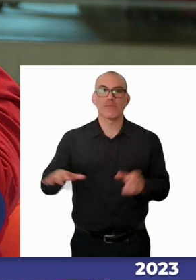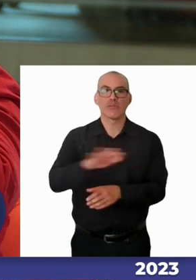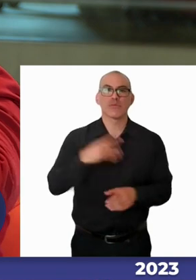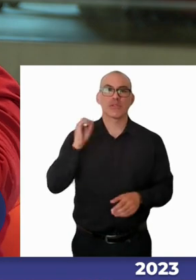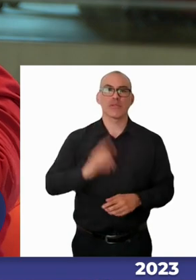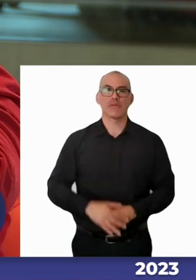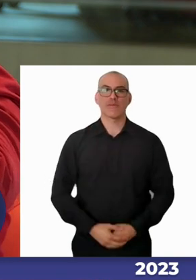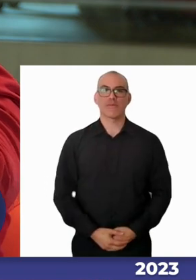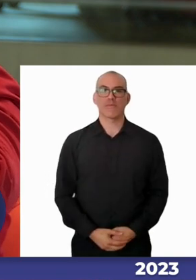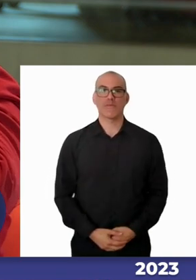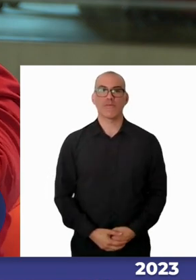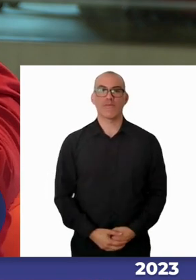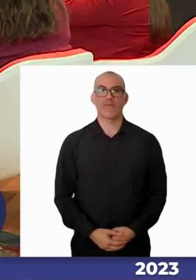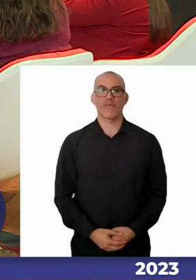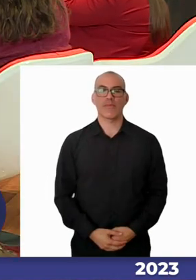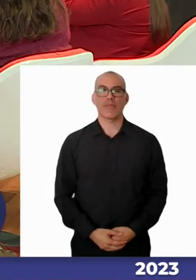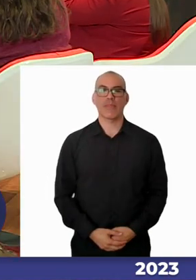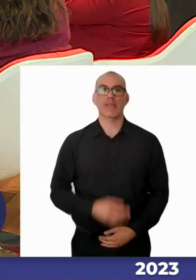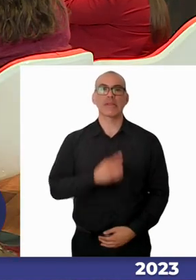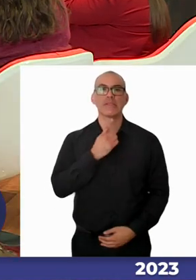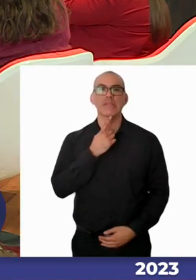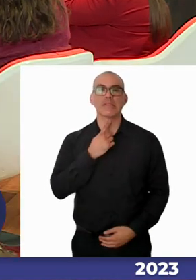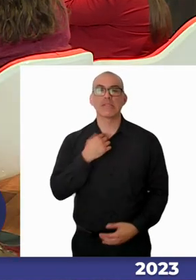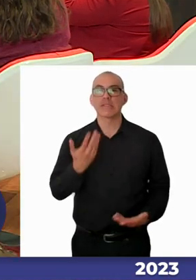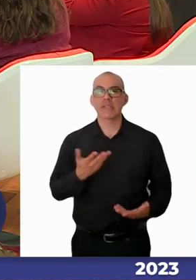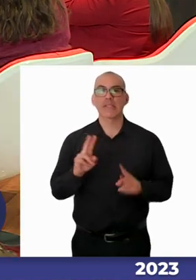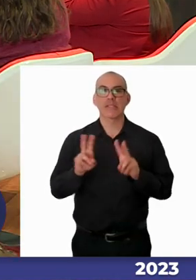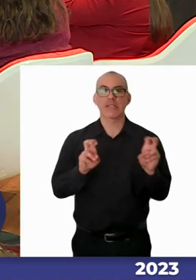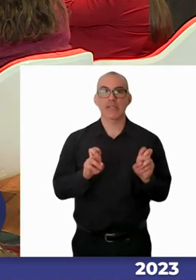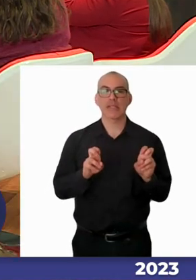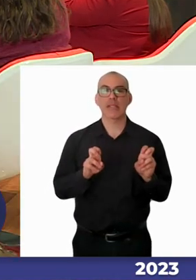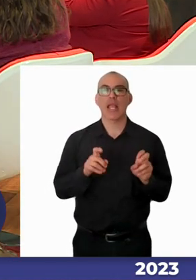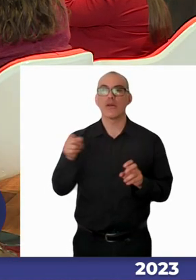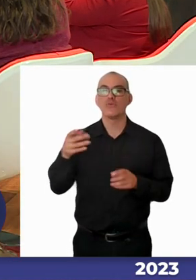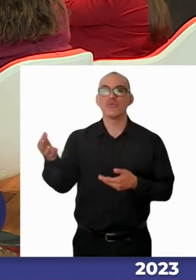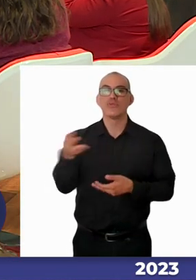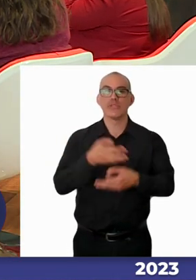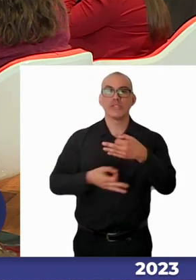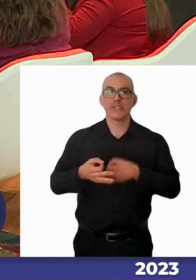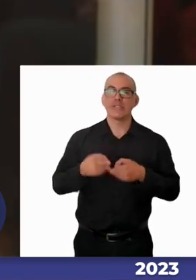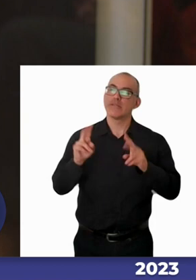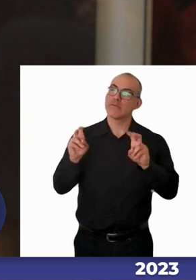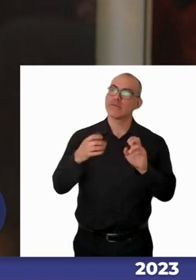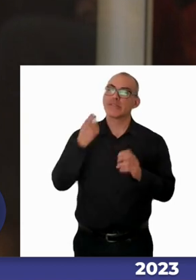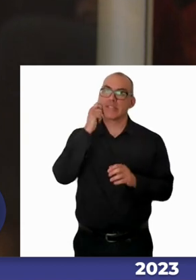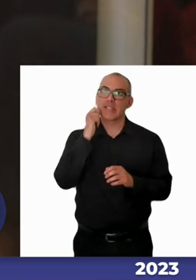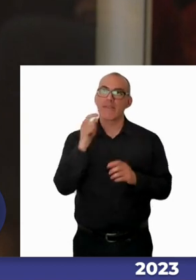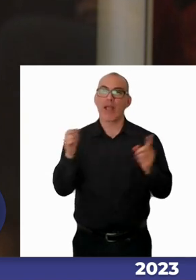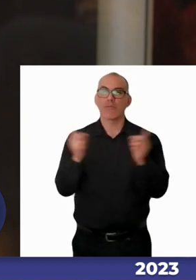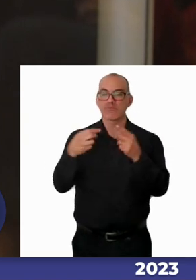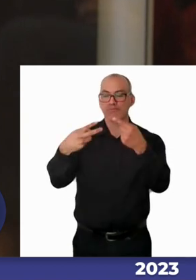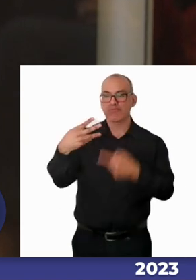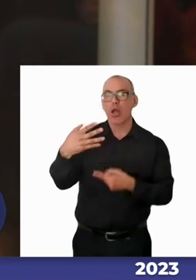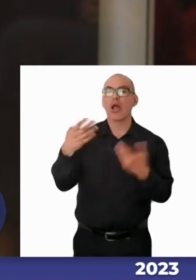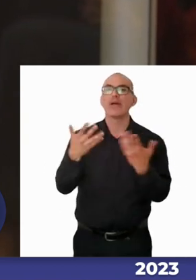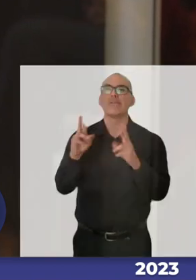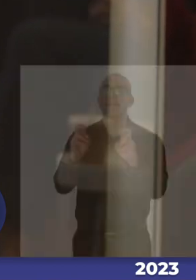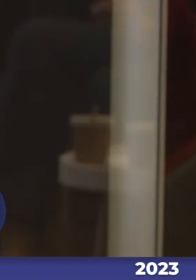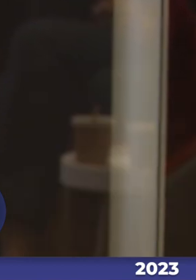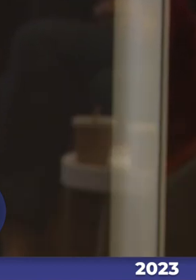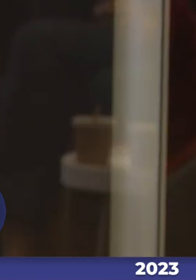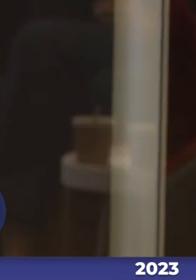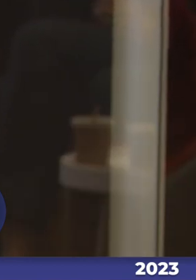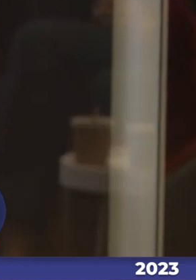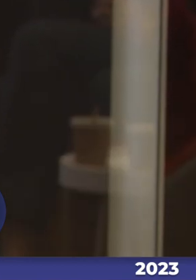interesante Kimberly lo que ella nos plantea porque nos habla acerca de la necesidad de incorporar a las personas con discapacidad a la discusión